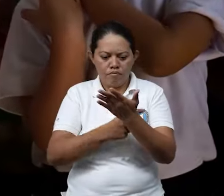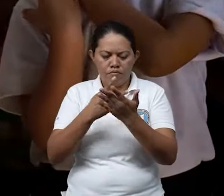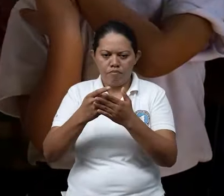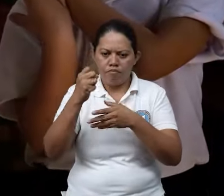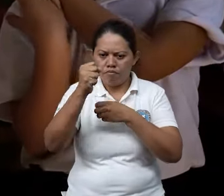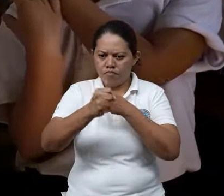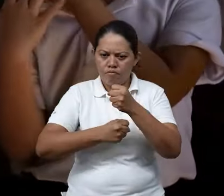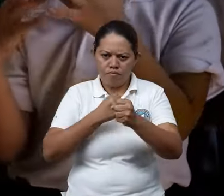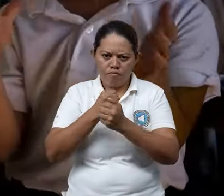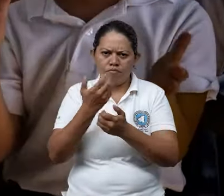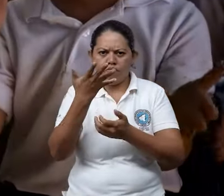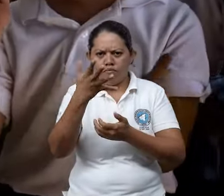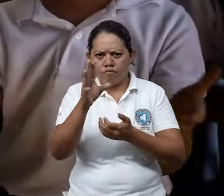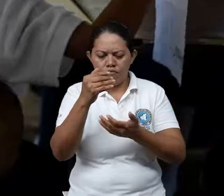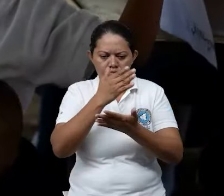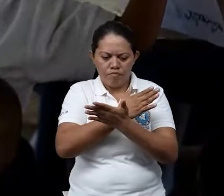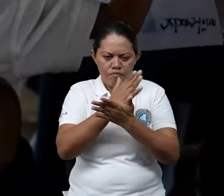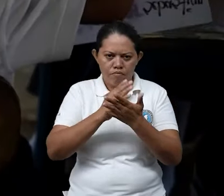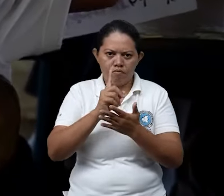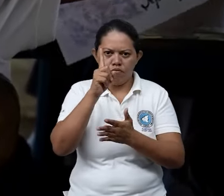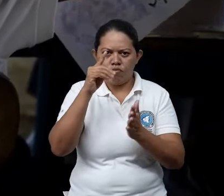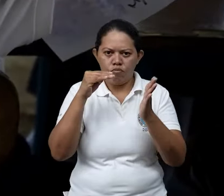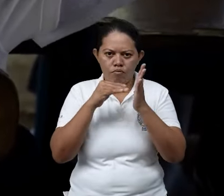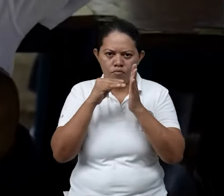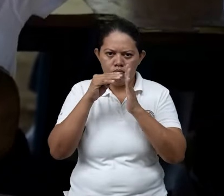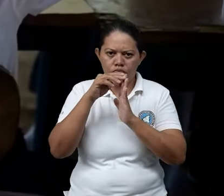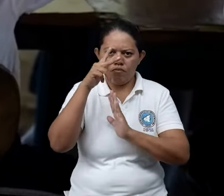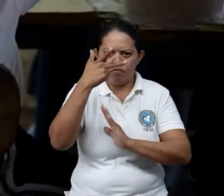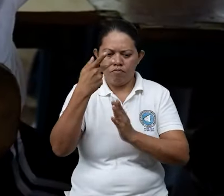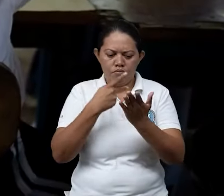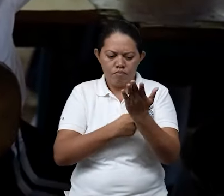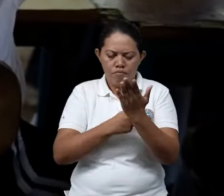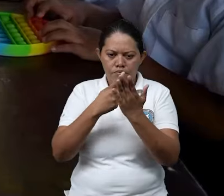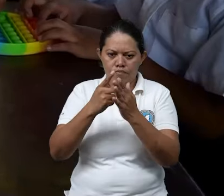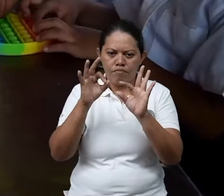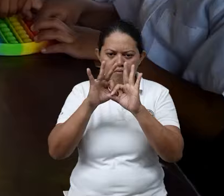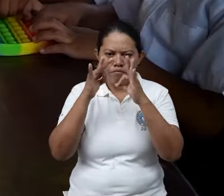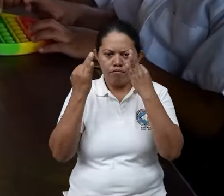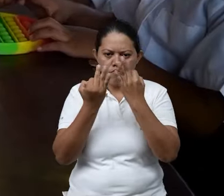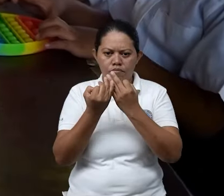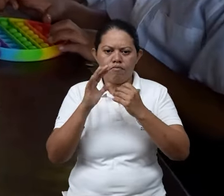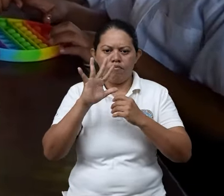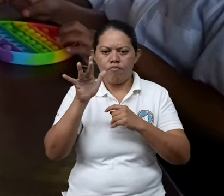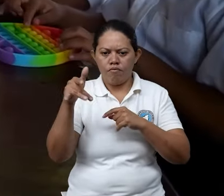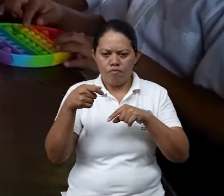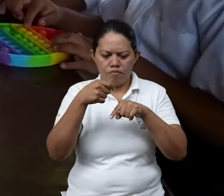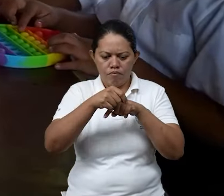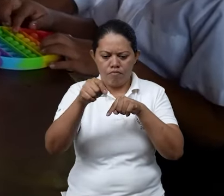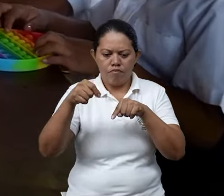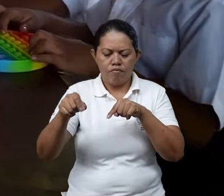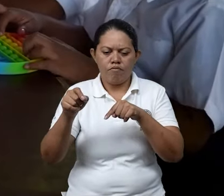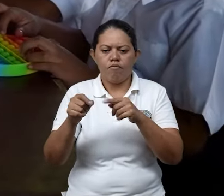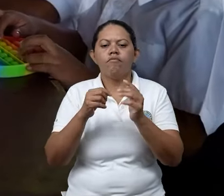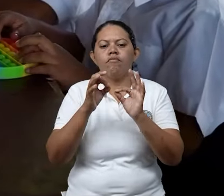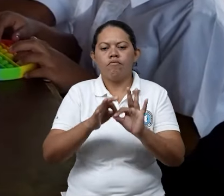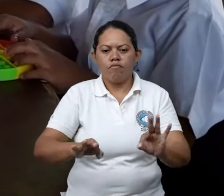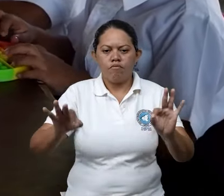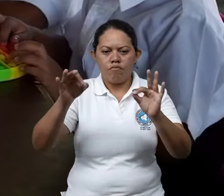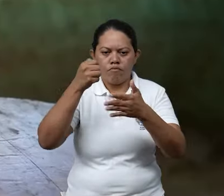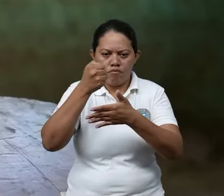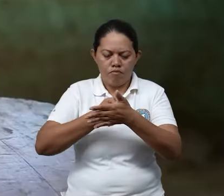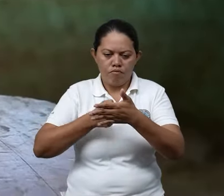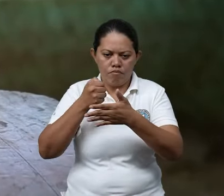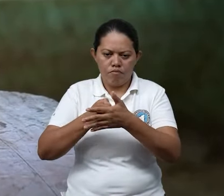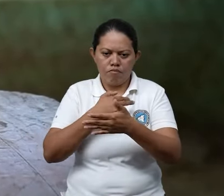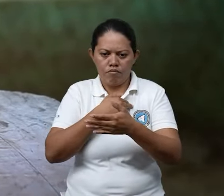finalizar el año, se logró completar más de 1.800.000 planes familiares en todo el territorio nacional. Esto fue un trabajo